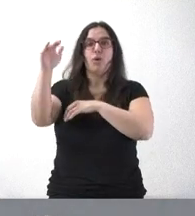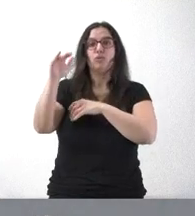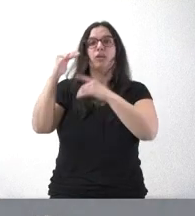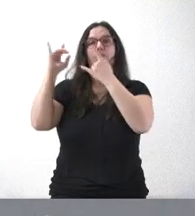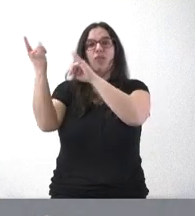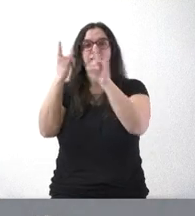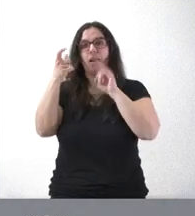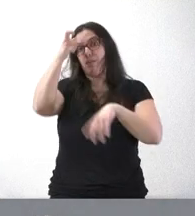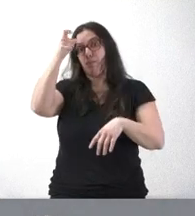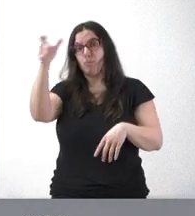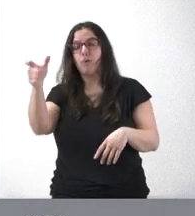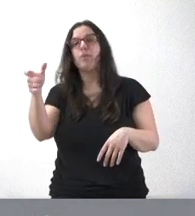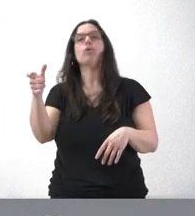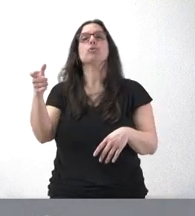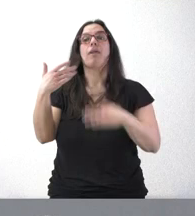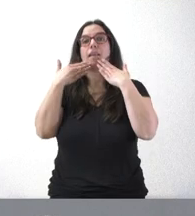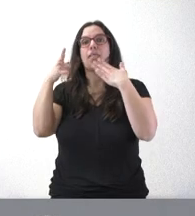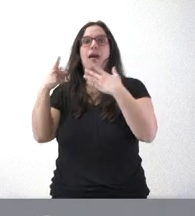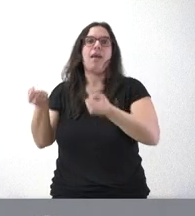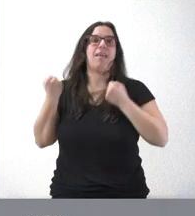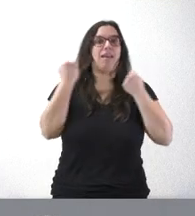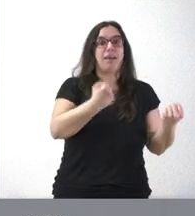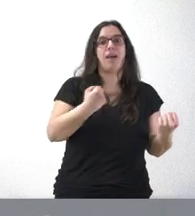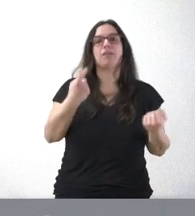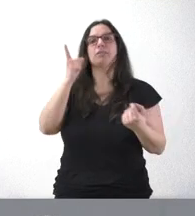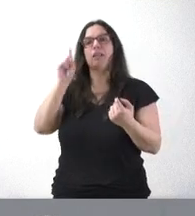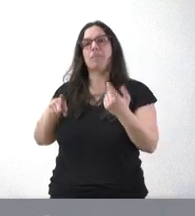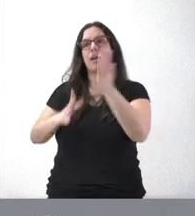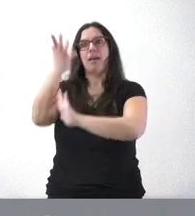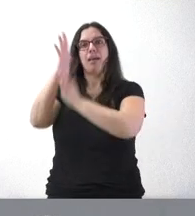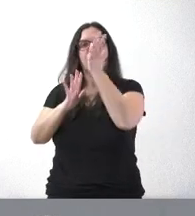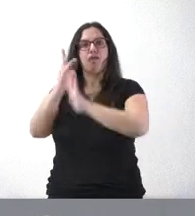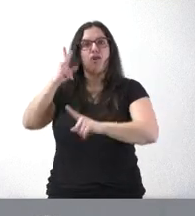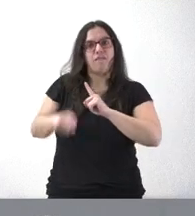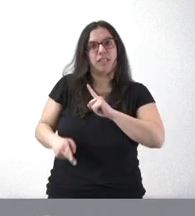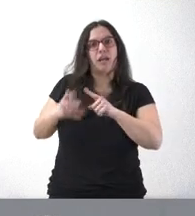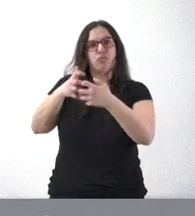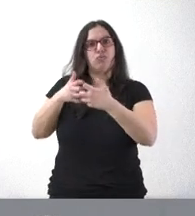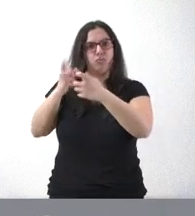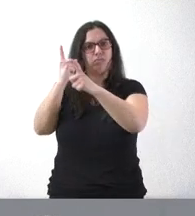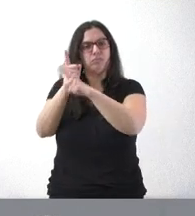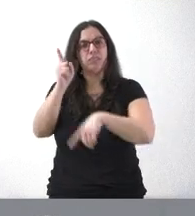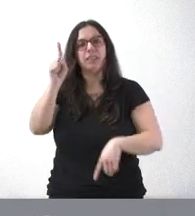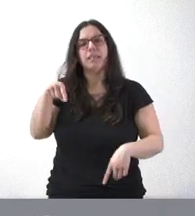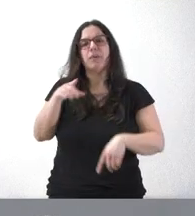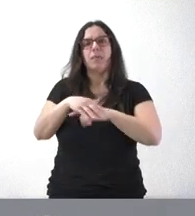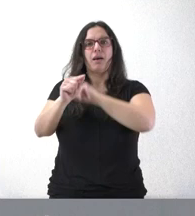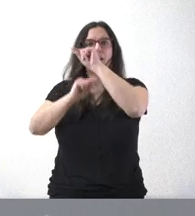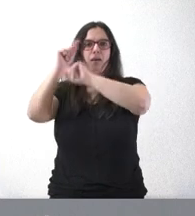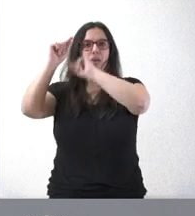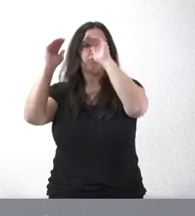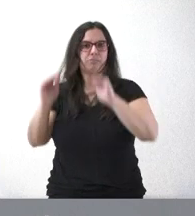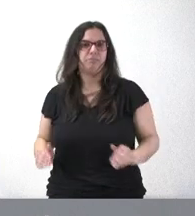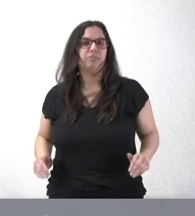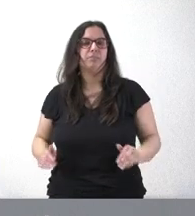al mundo rural, previene la lucha contra los incendios forestales y, desde el punto de vista también de las emisiones de